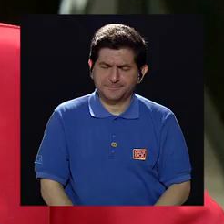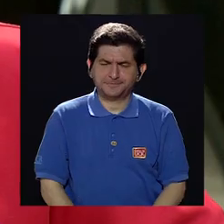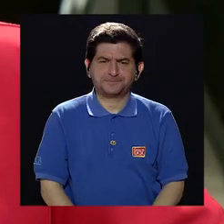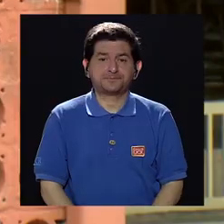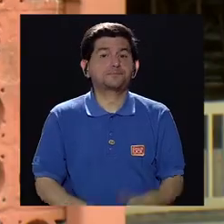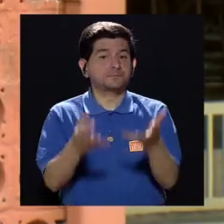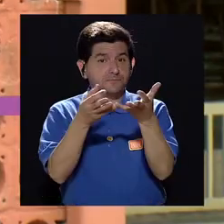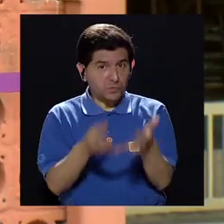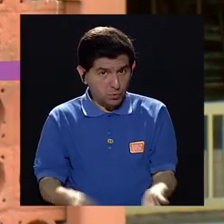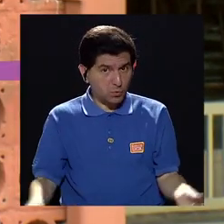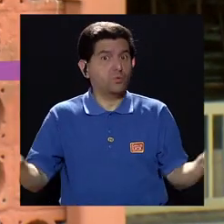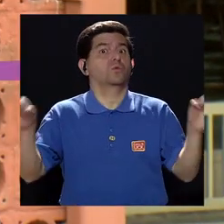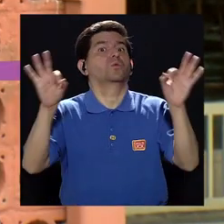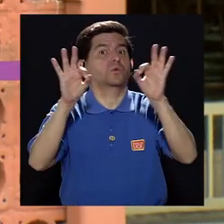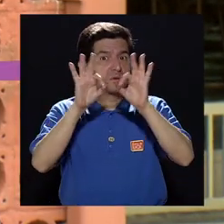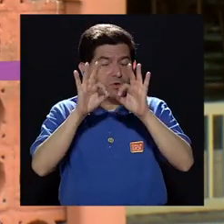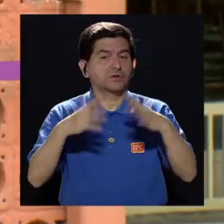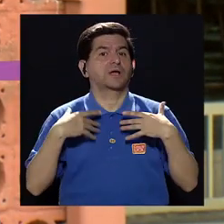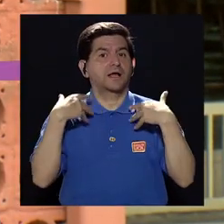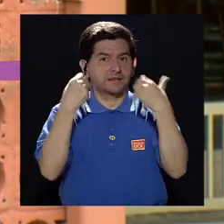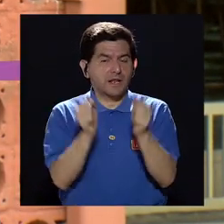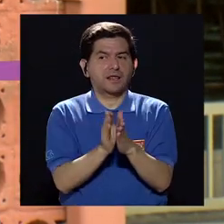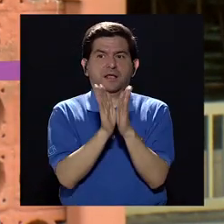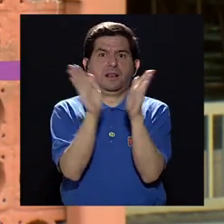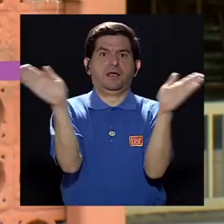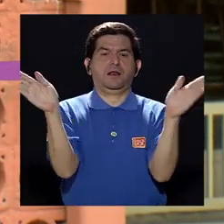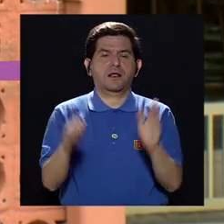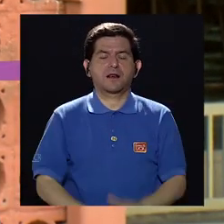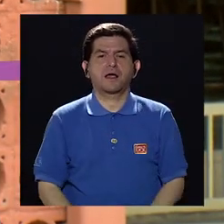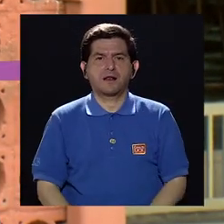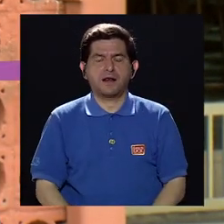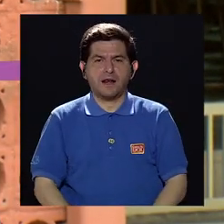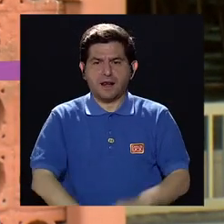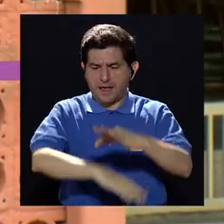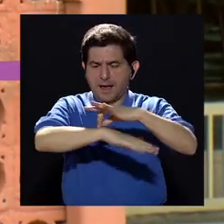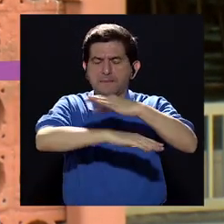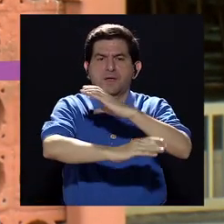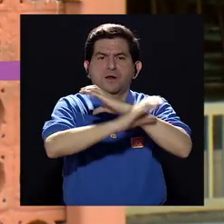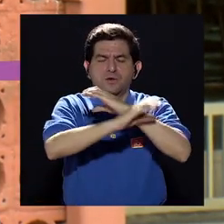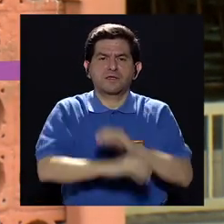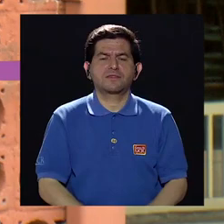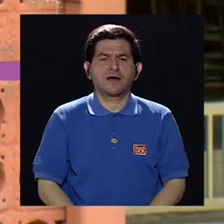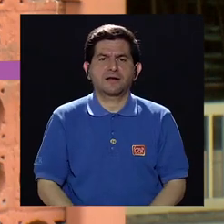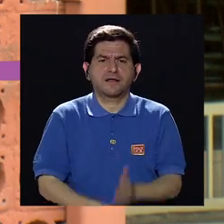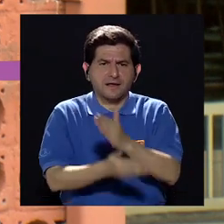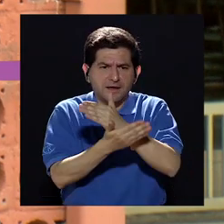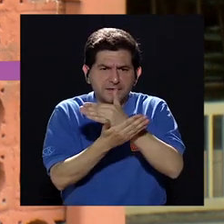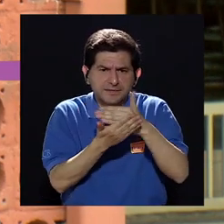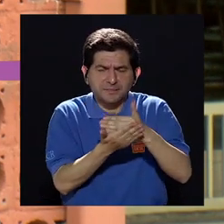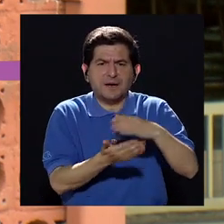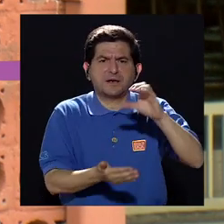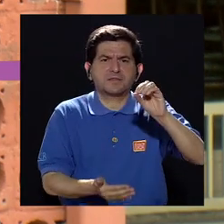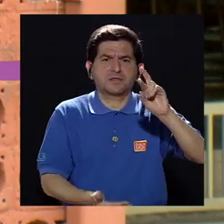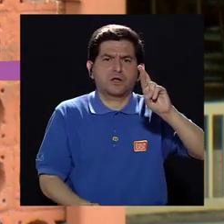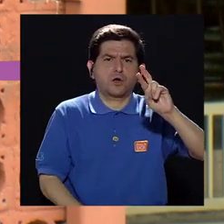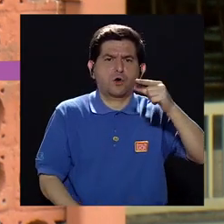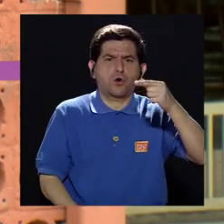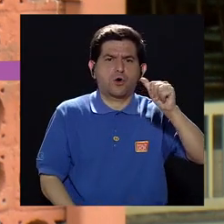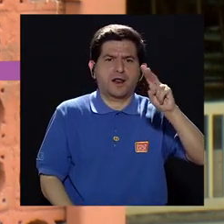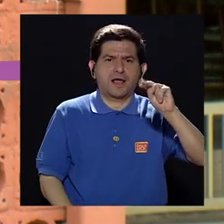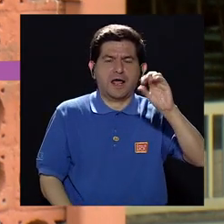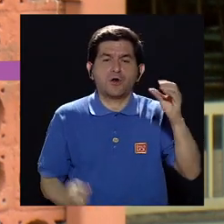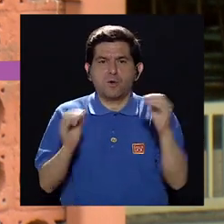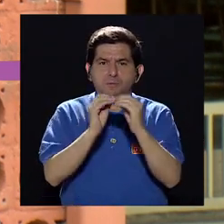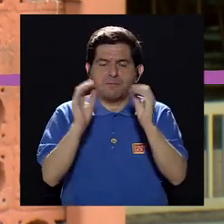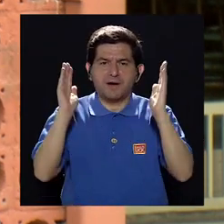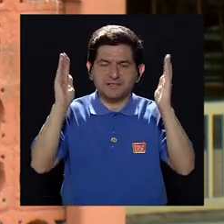Bueno, es importantísimo para la salud en general cuidar la piel. La piel es el órgano más grande que tenemos y él